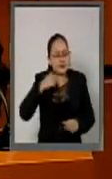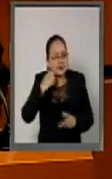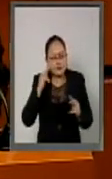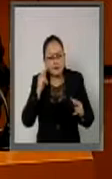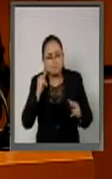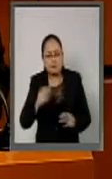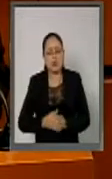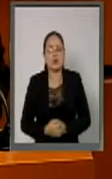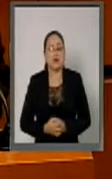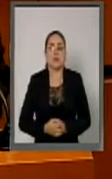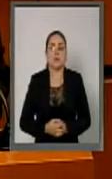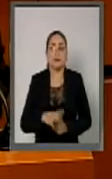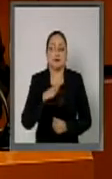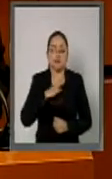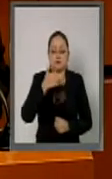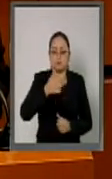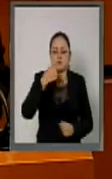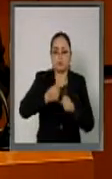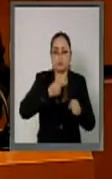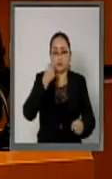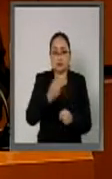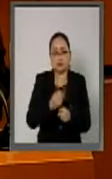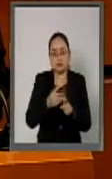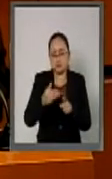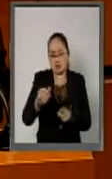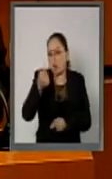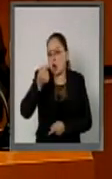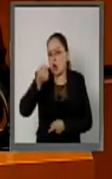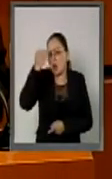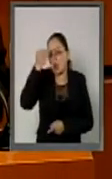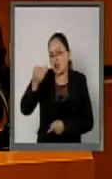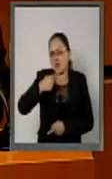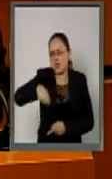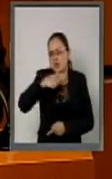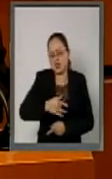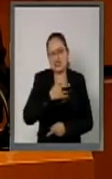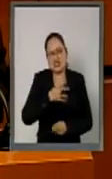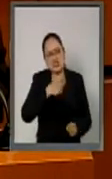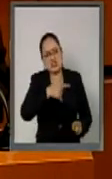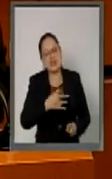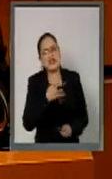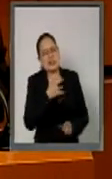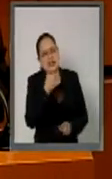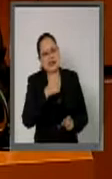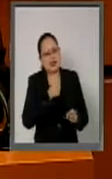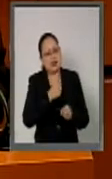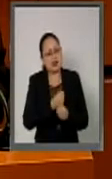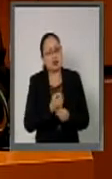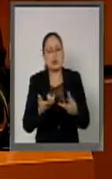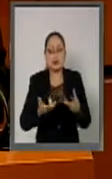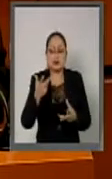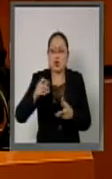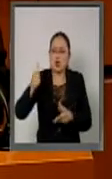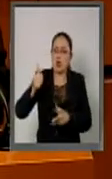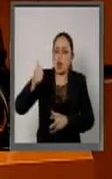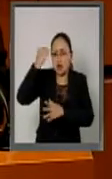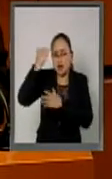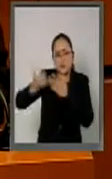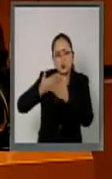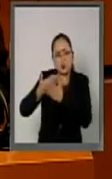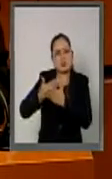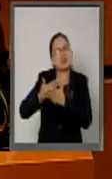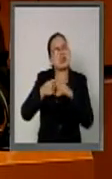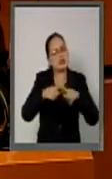seis años de existencia, un breve tiempo, si así lo podemos comparar respecto a otras iniciativas,